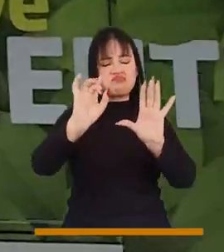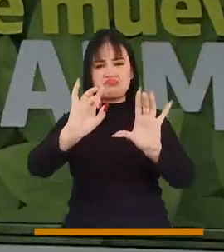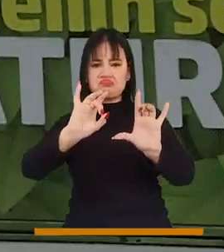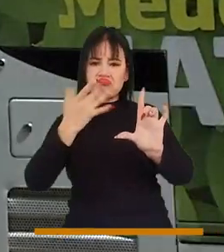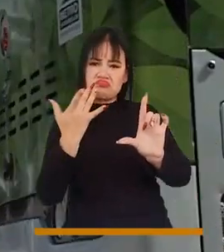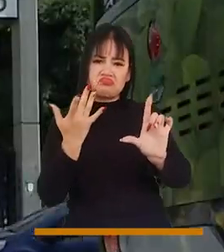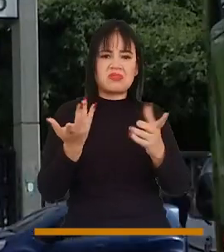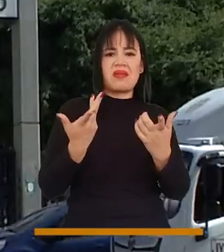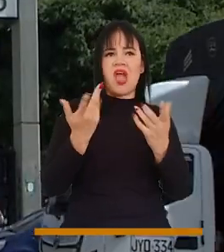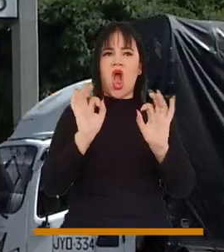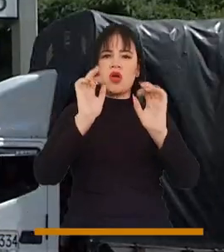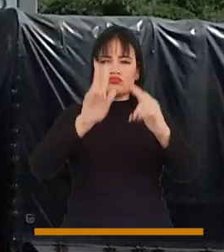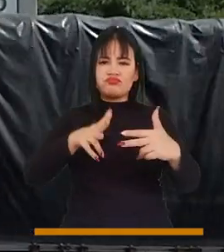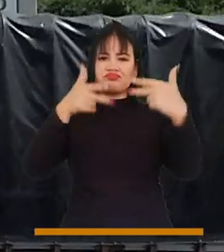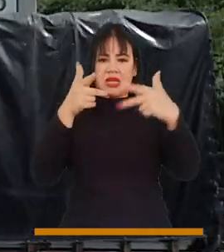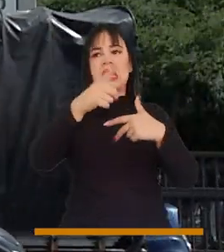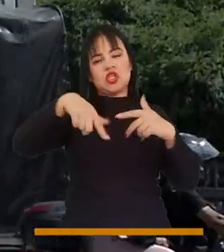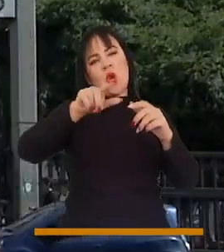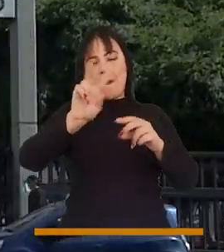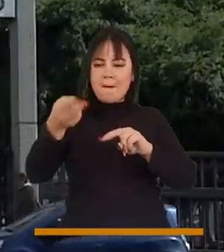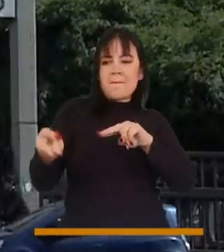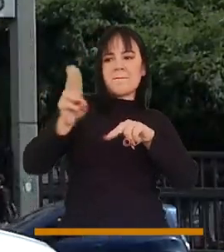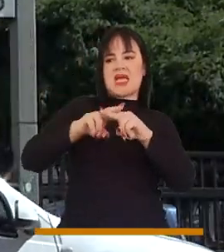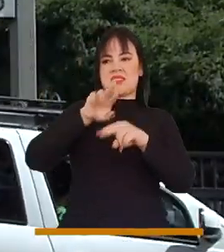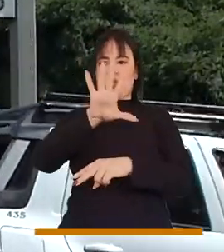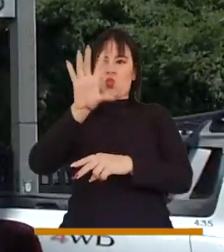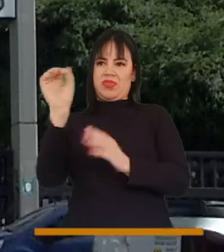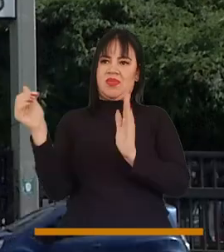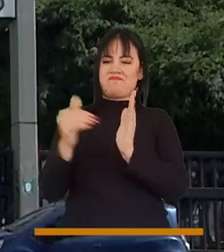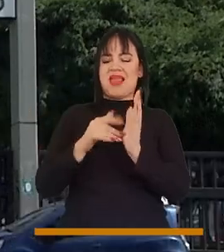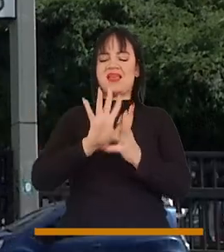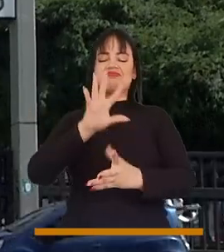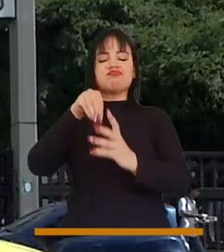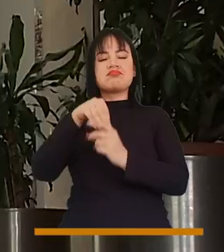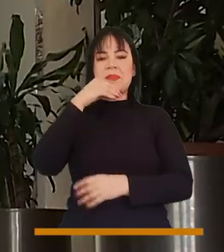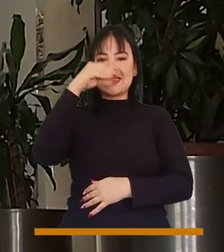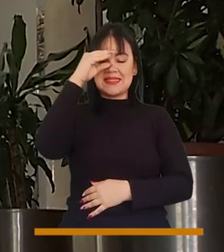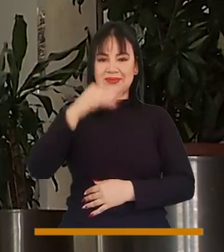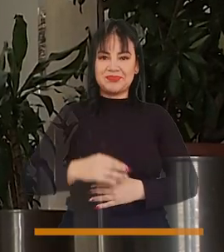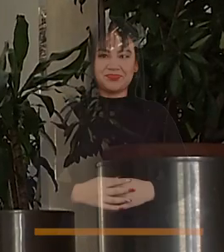digitales poder profesionalizar otros 50.000 estudiantes en Medellín.